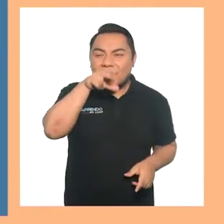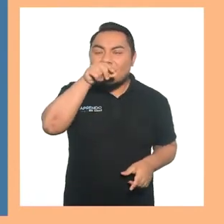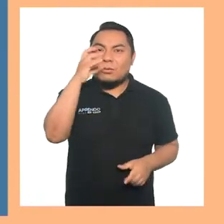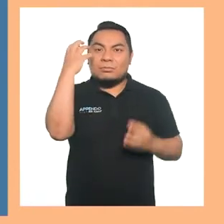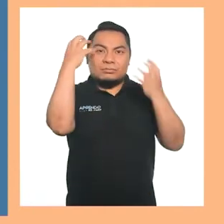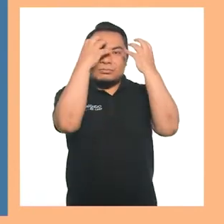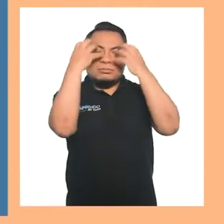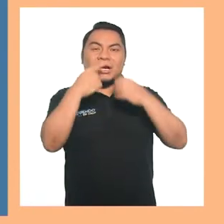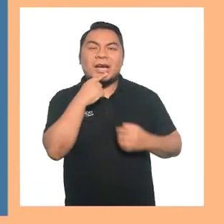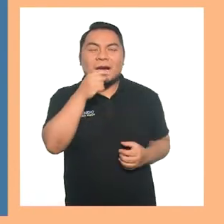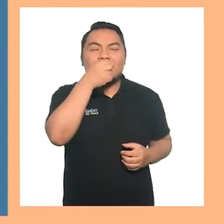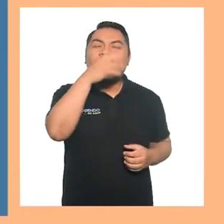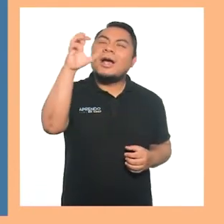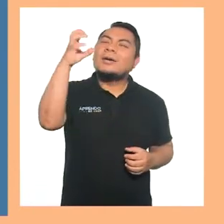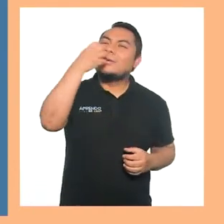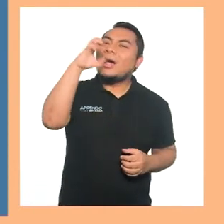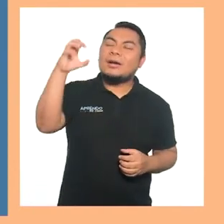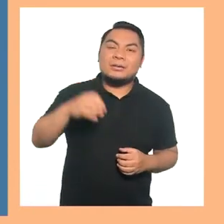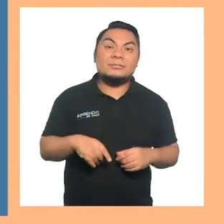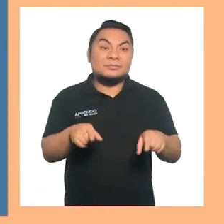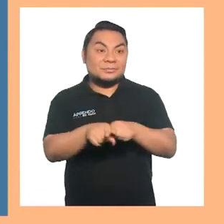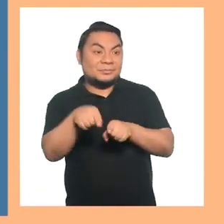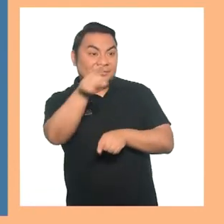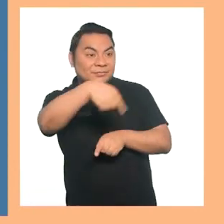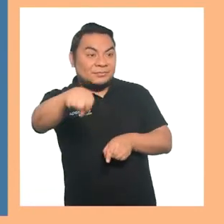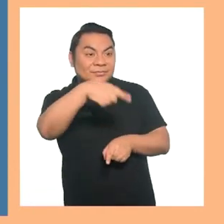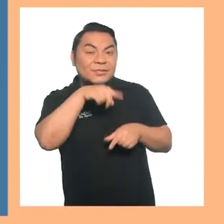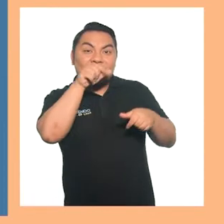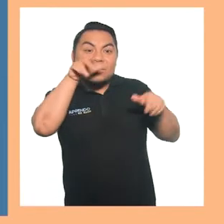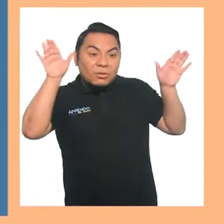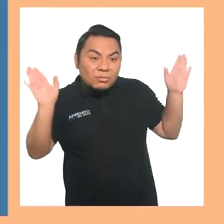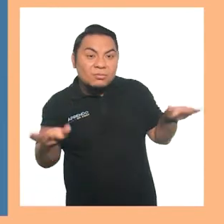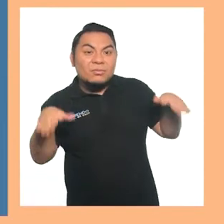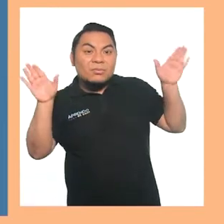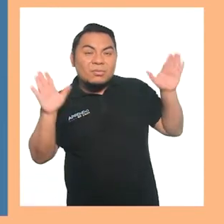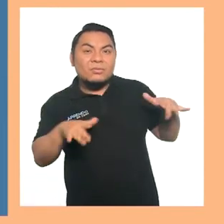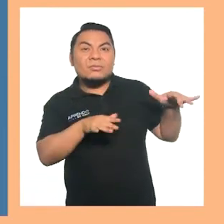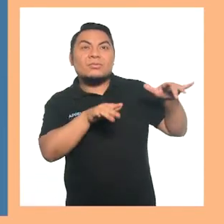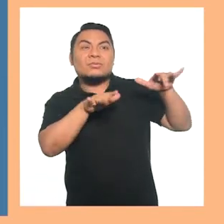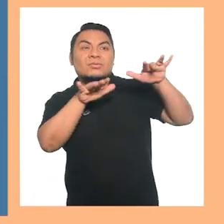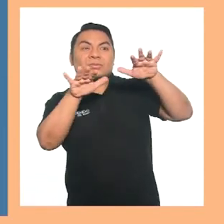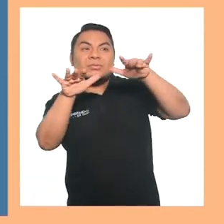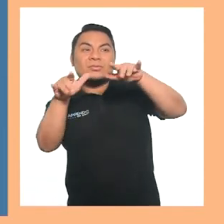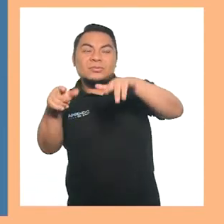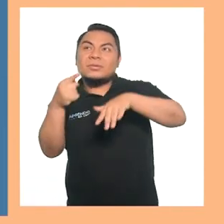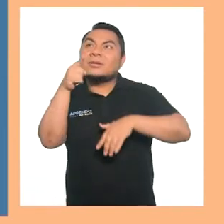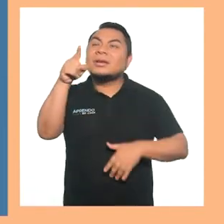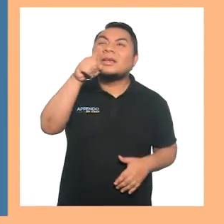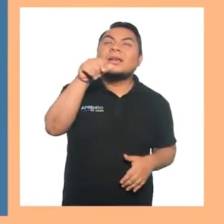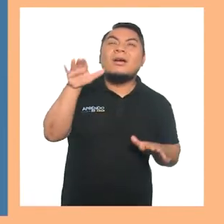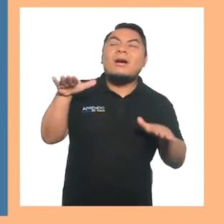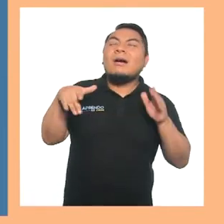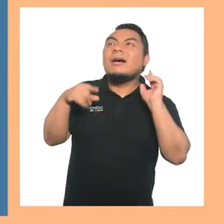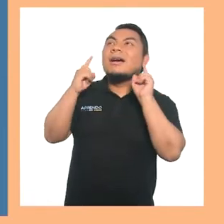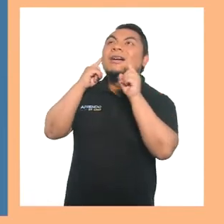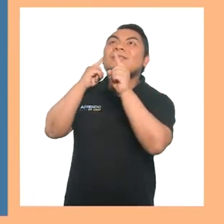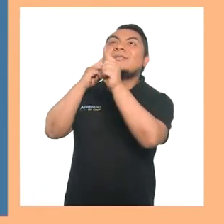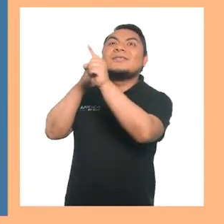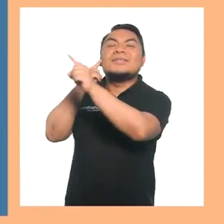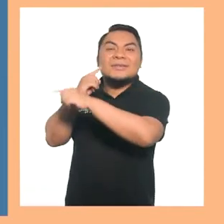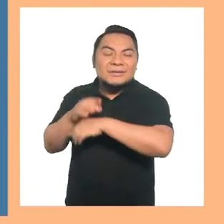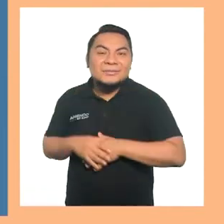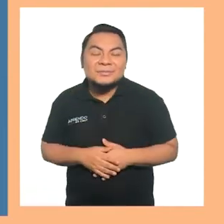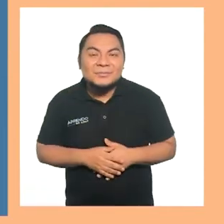gritando. ¡Pijuy, pijuy! La bandada de Lejles anunciándole helada. ¡Lik, lik,